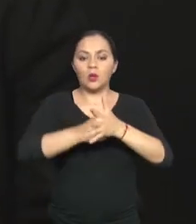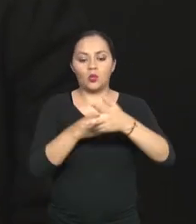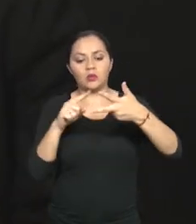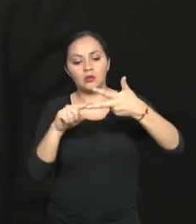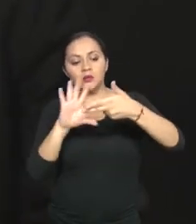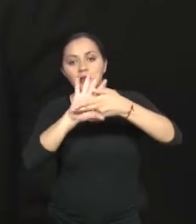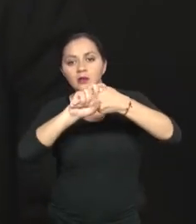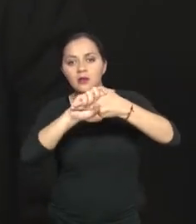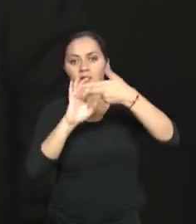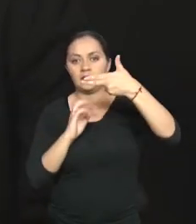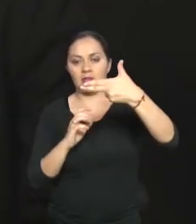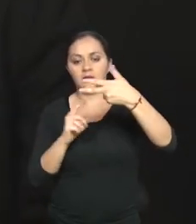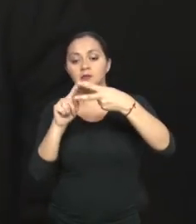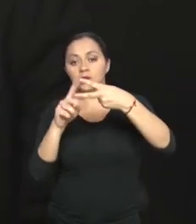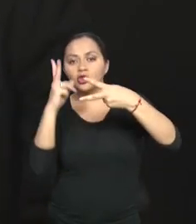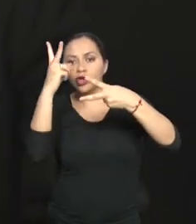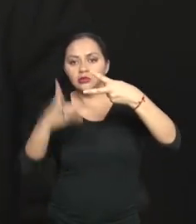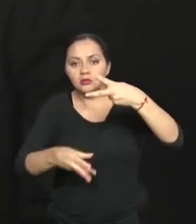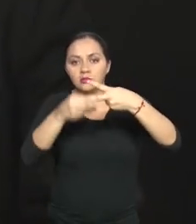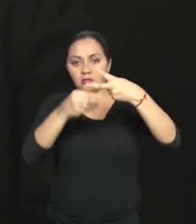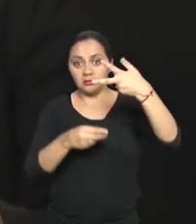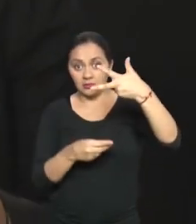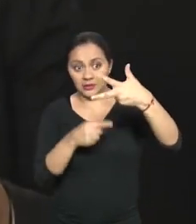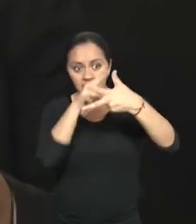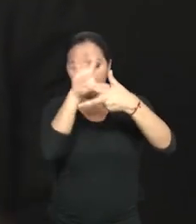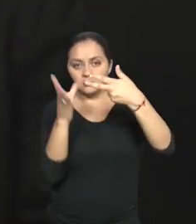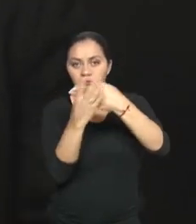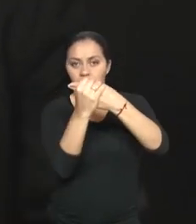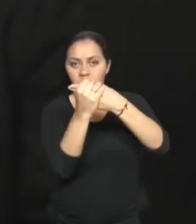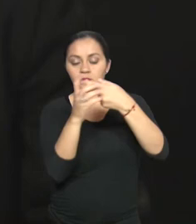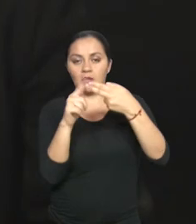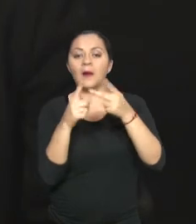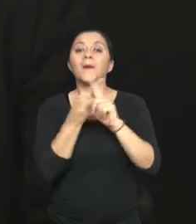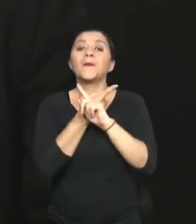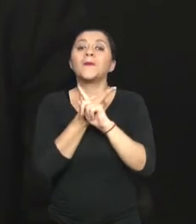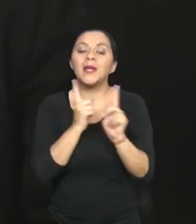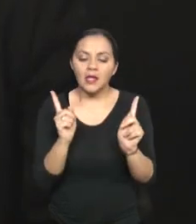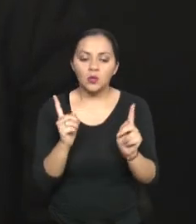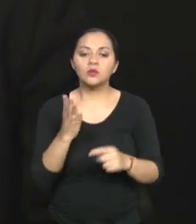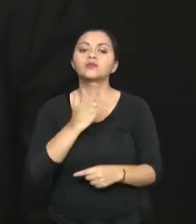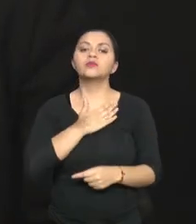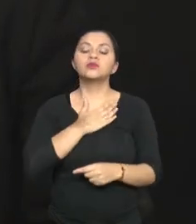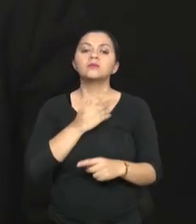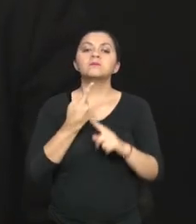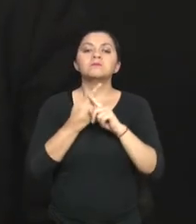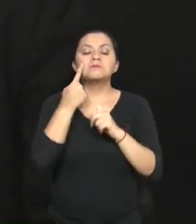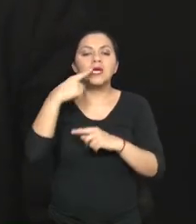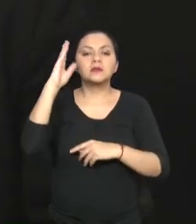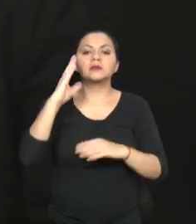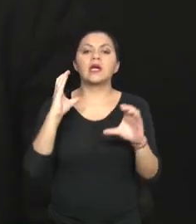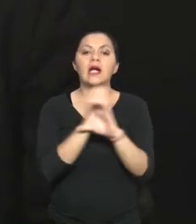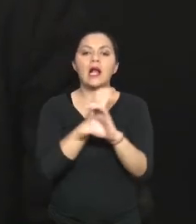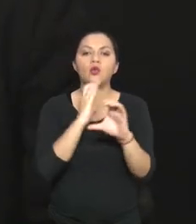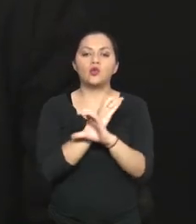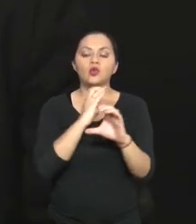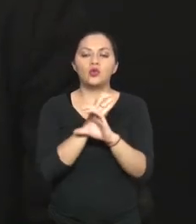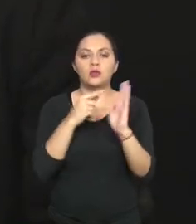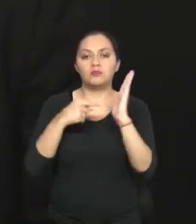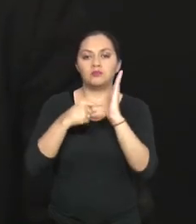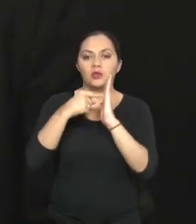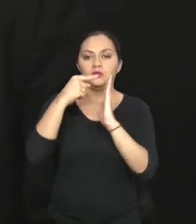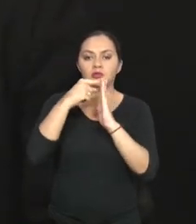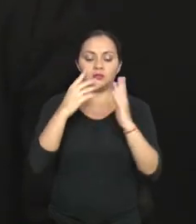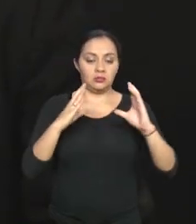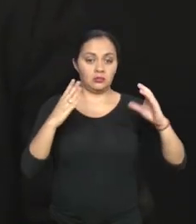rubros adicionales que se incrementan, pero como digo, únicamente nosotros lo utilizamos para el cálculo de los tributos